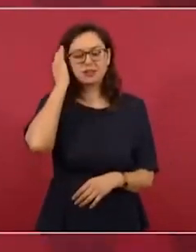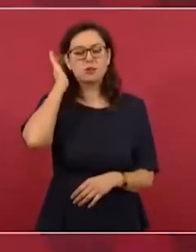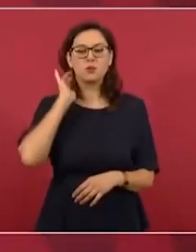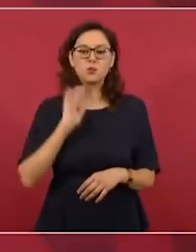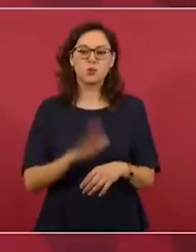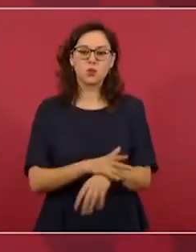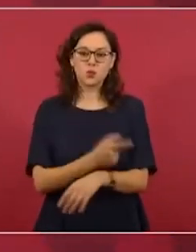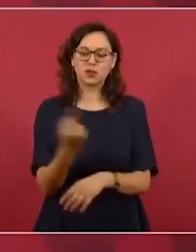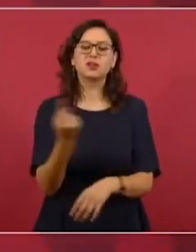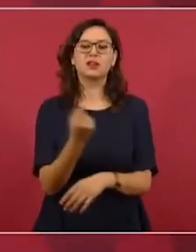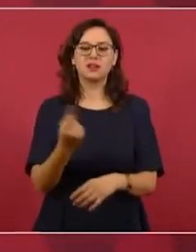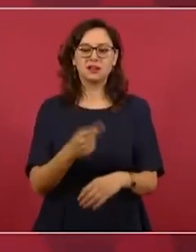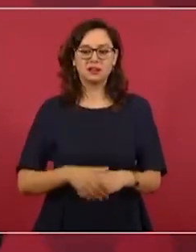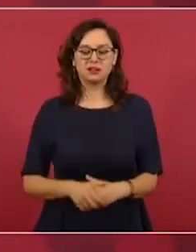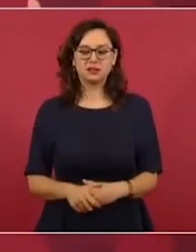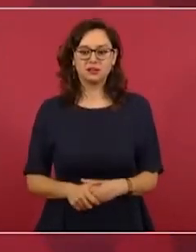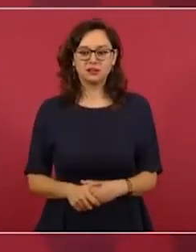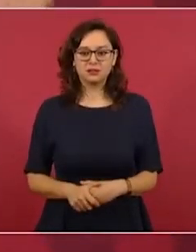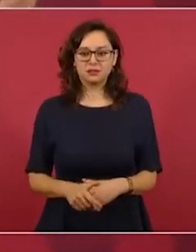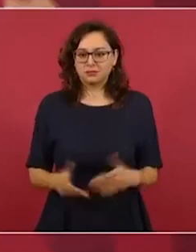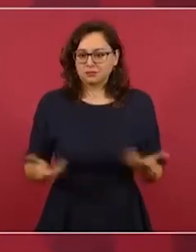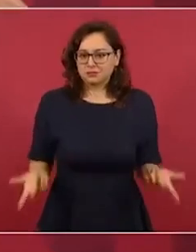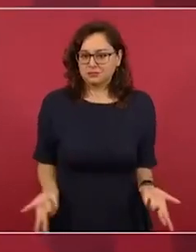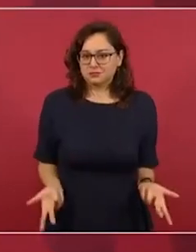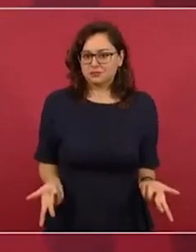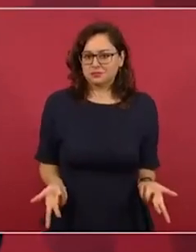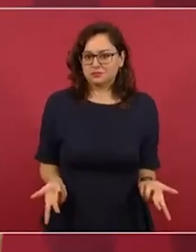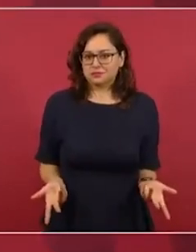lo que han hecho de salir adelante